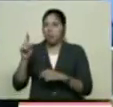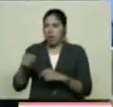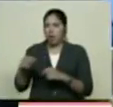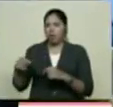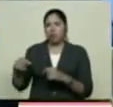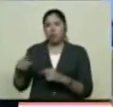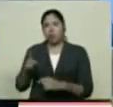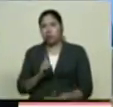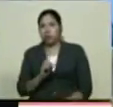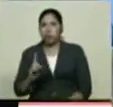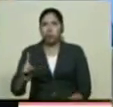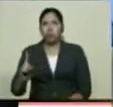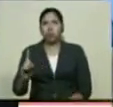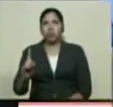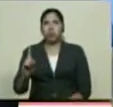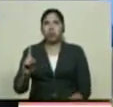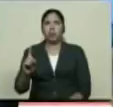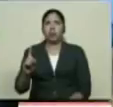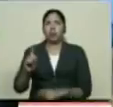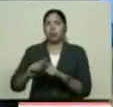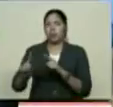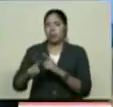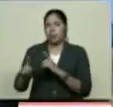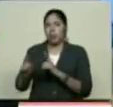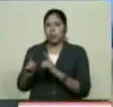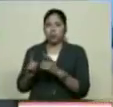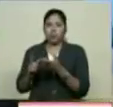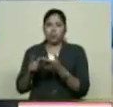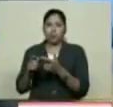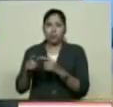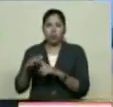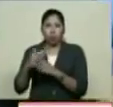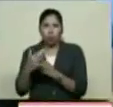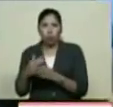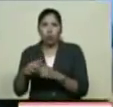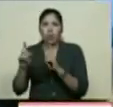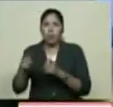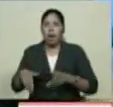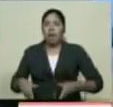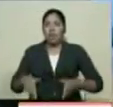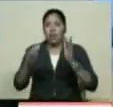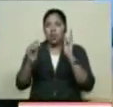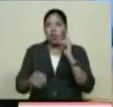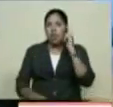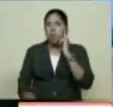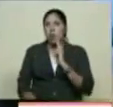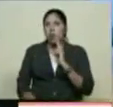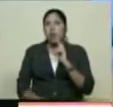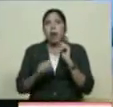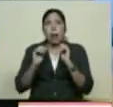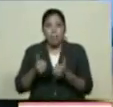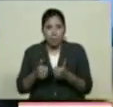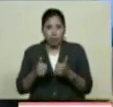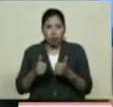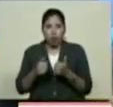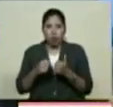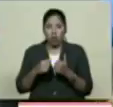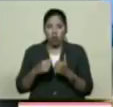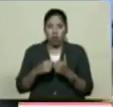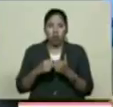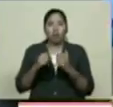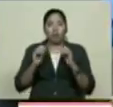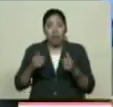por ahí pasó el órgano Por ahí pasó muchísimas cosas Por la avenida Bolívar, que es justamente donde arranca la vuelta Y donde concluye la vuelta